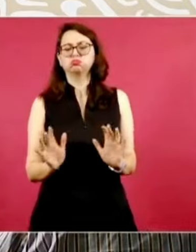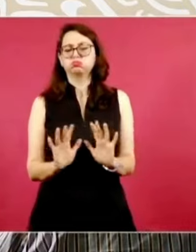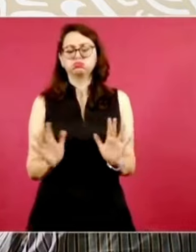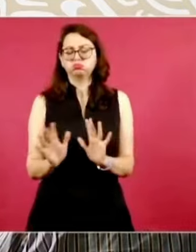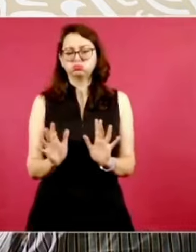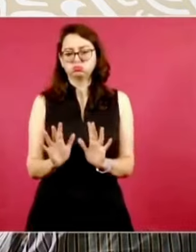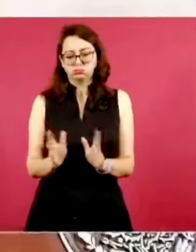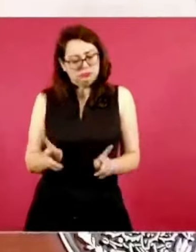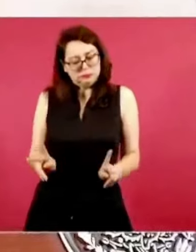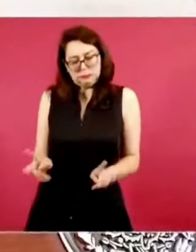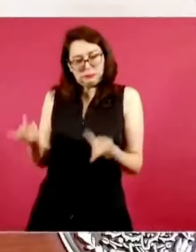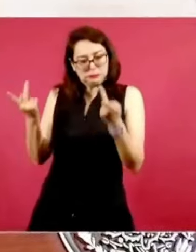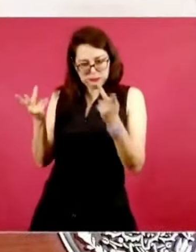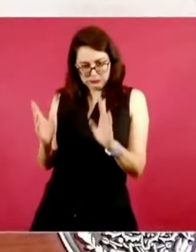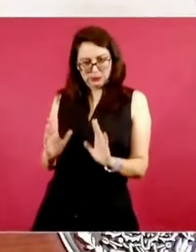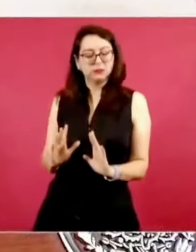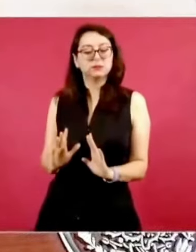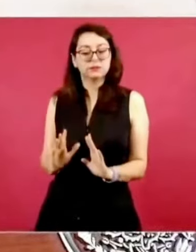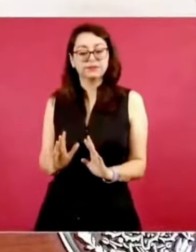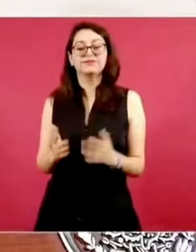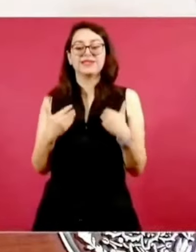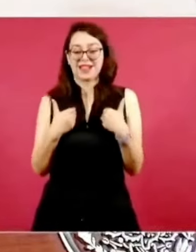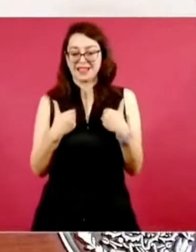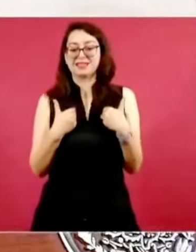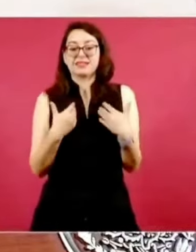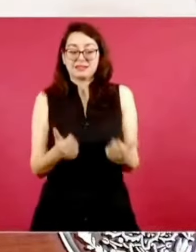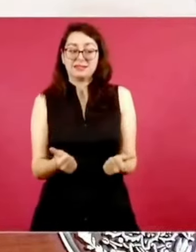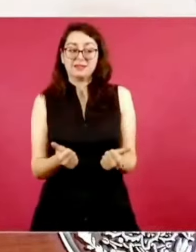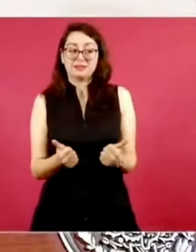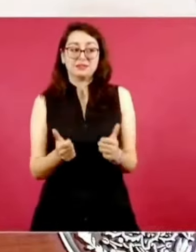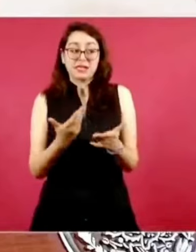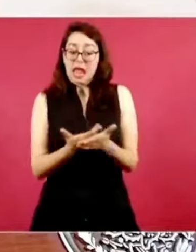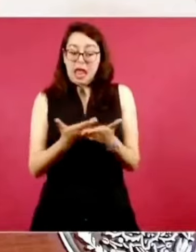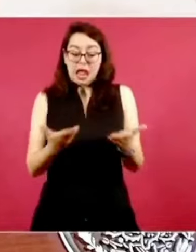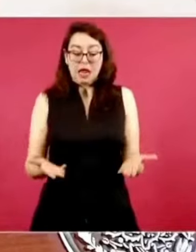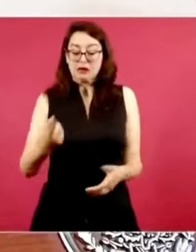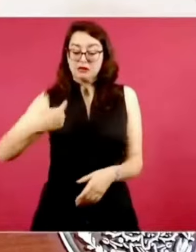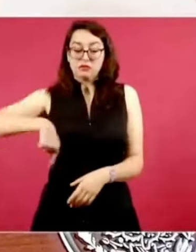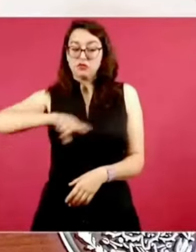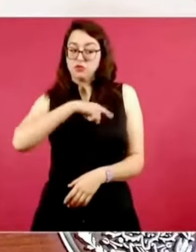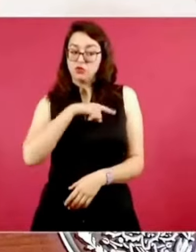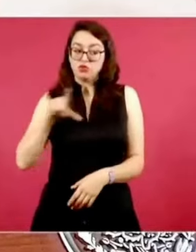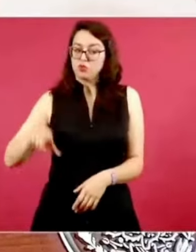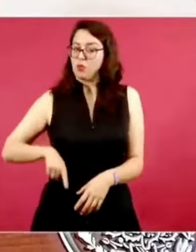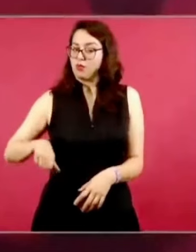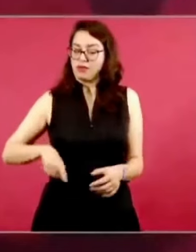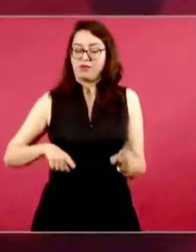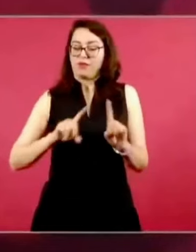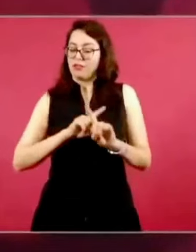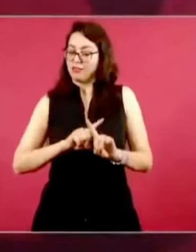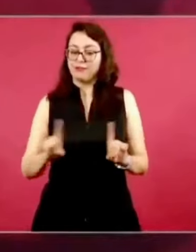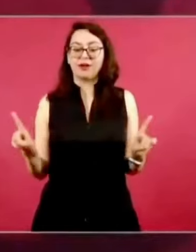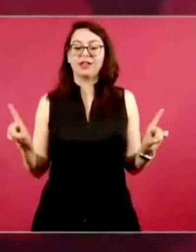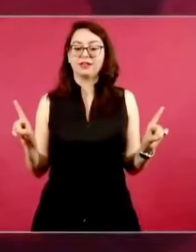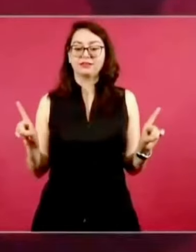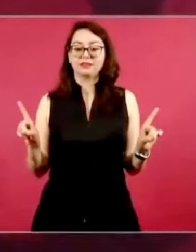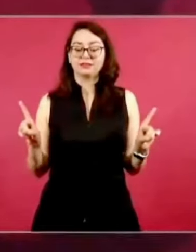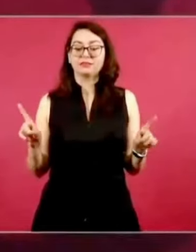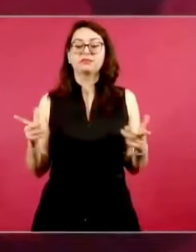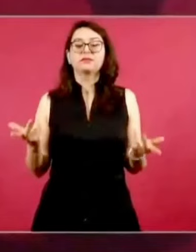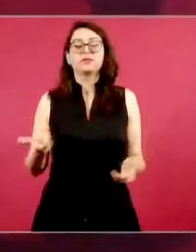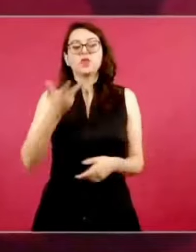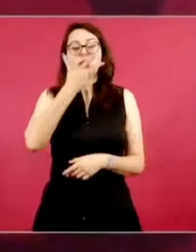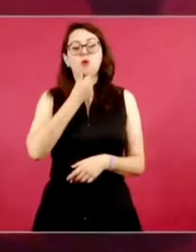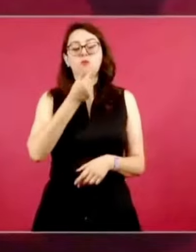que son otros tiempos. El señor Galán, Ignacio